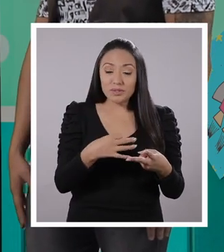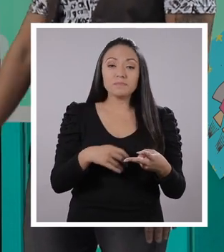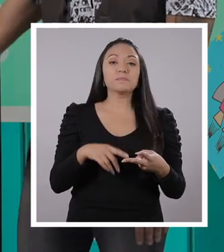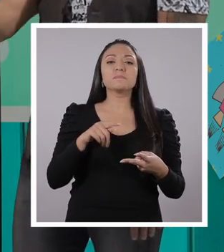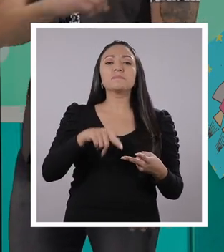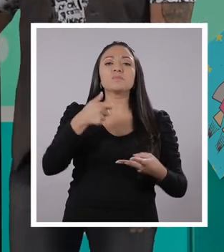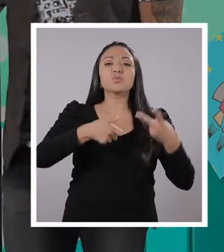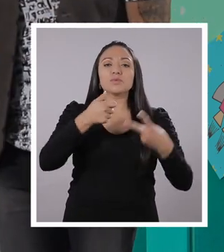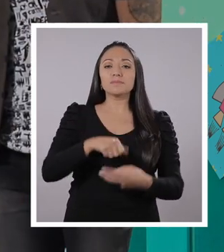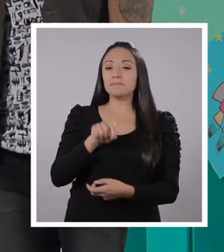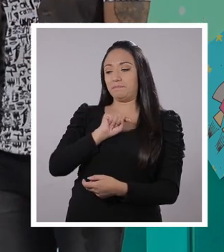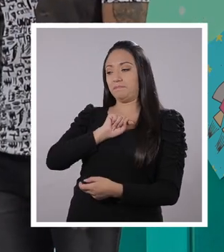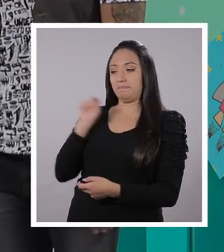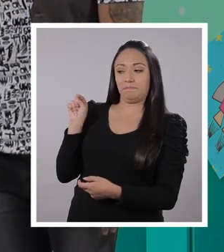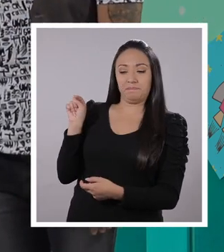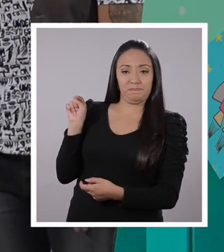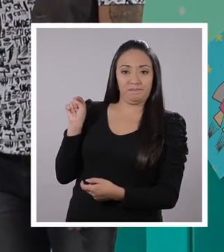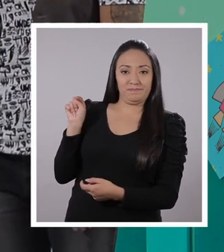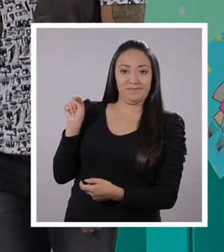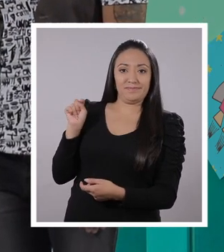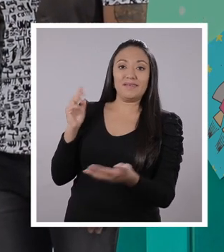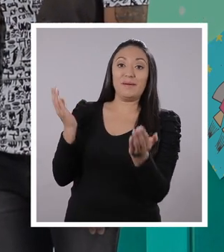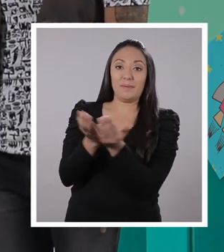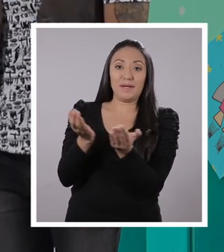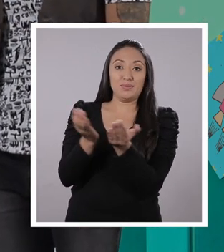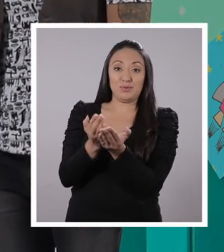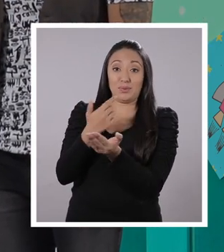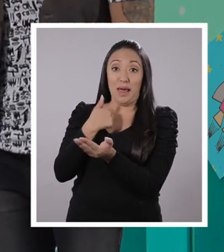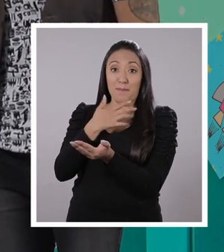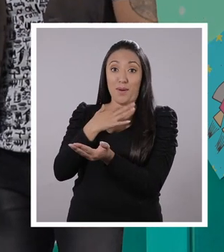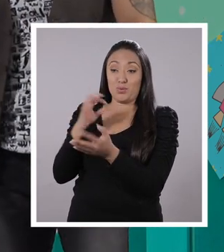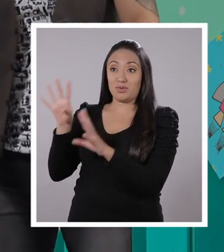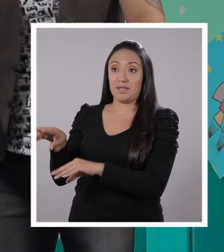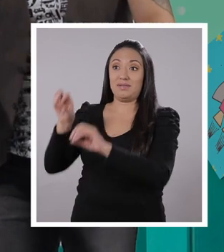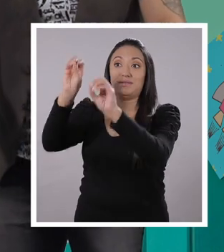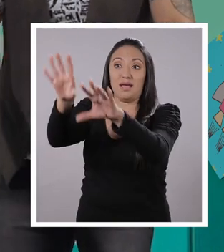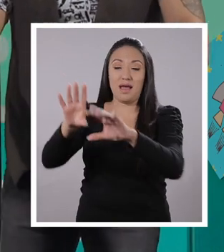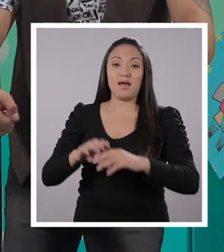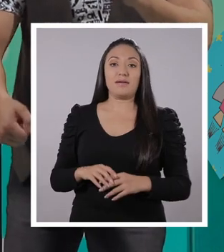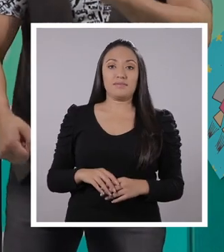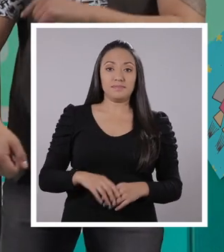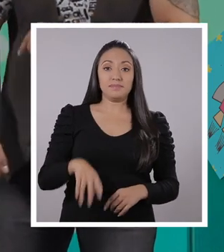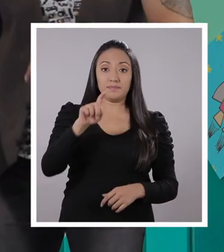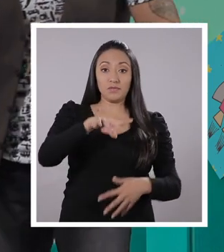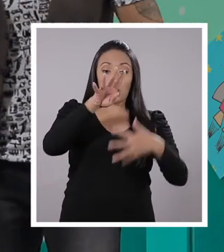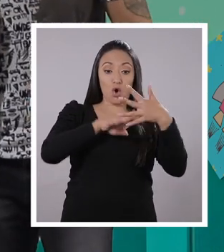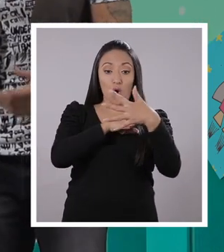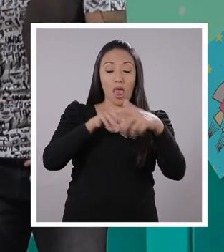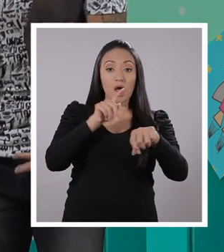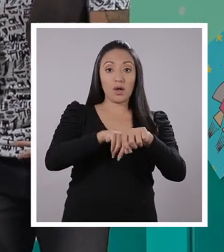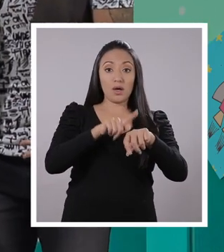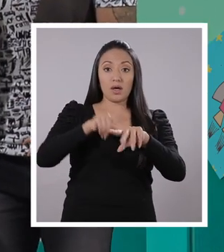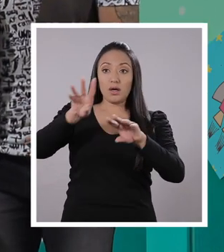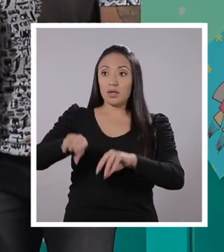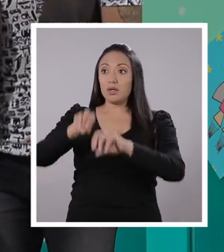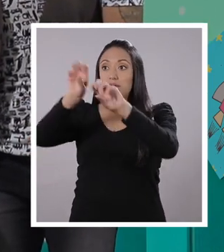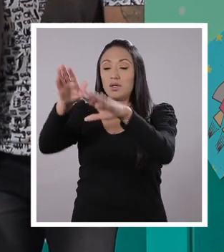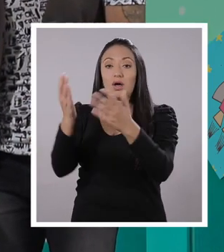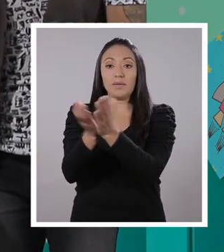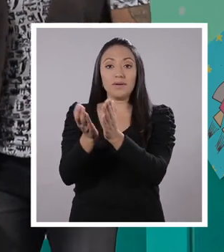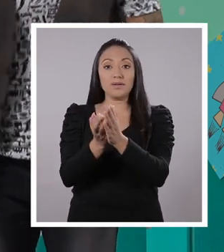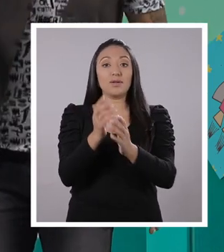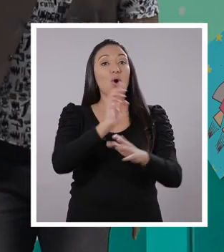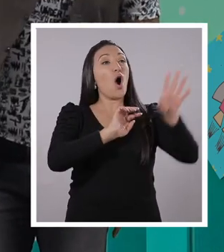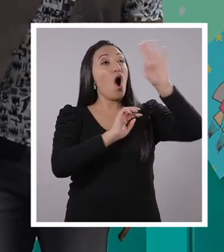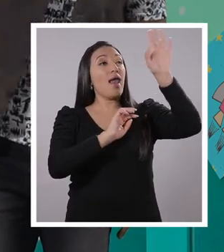esta. Sacar la basura. ¡Sí! Porque cuando saco la basura en el horario indicado, siempre me encuentro con mis